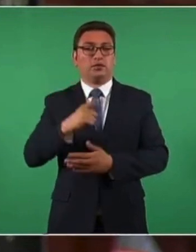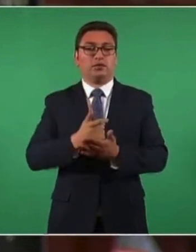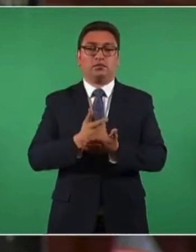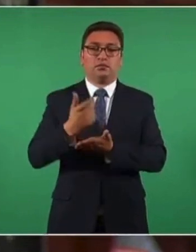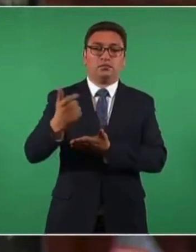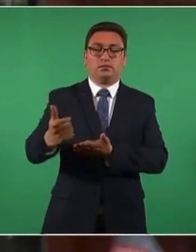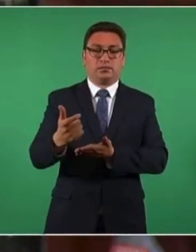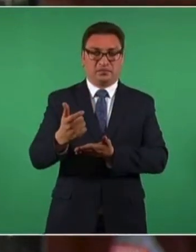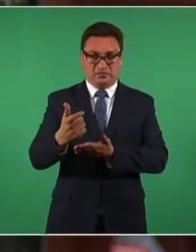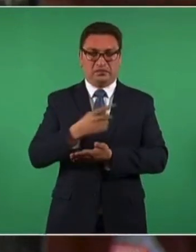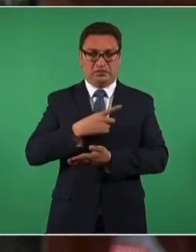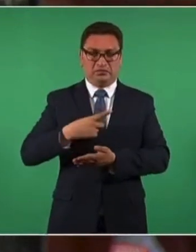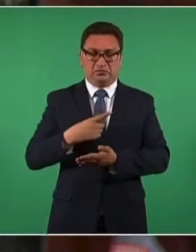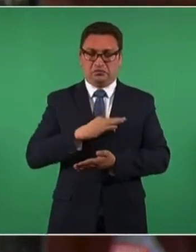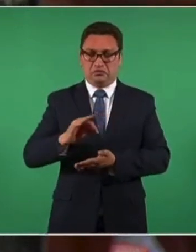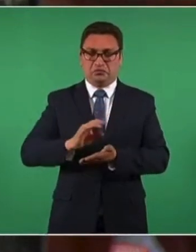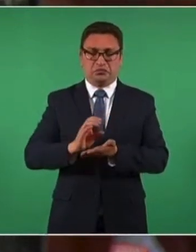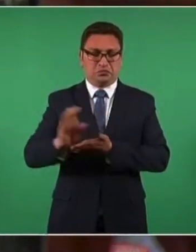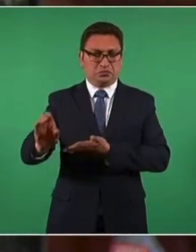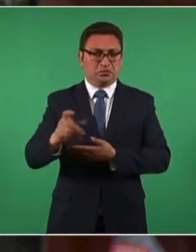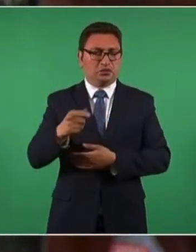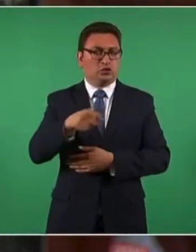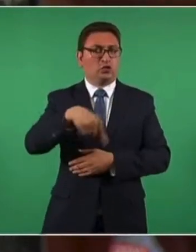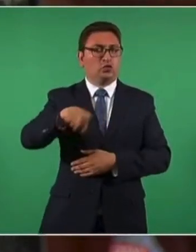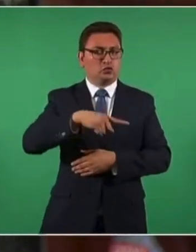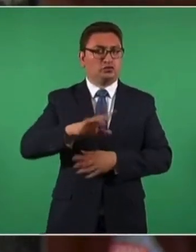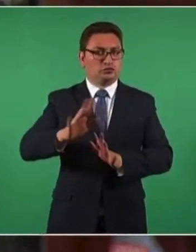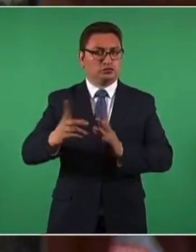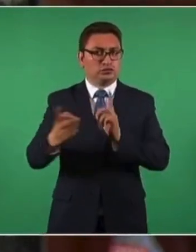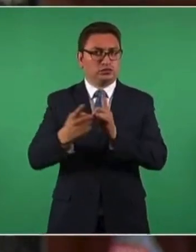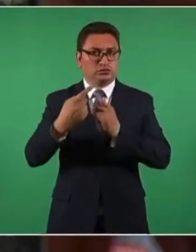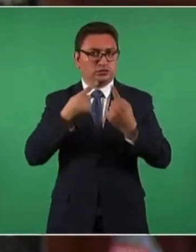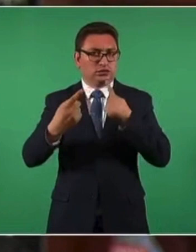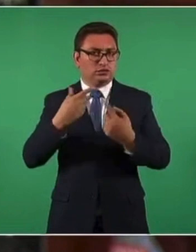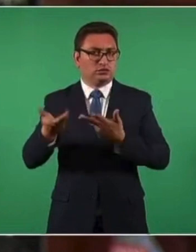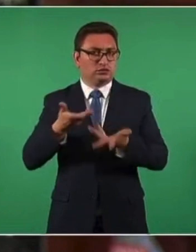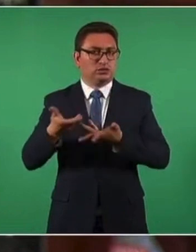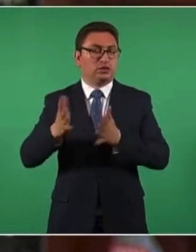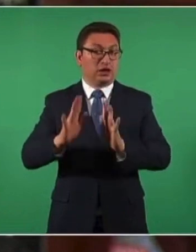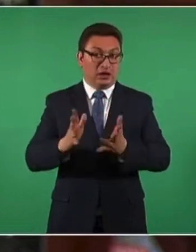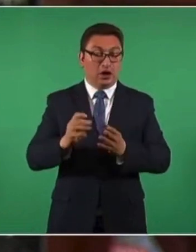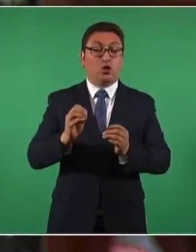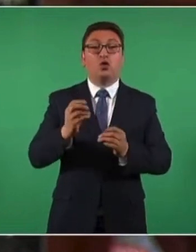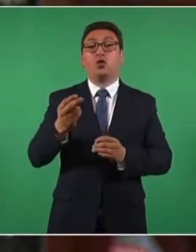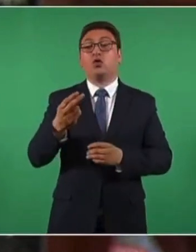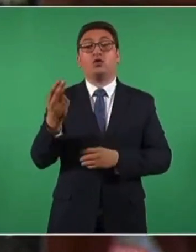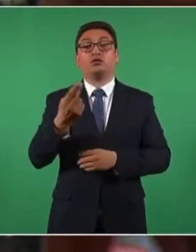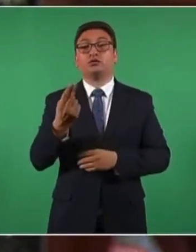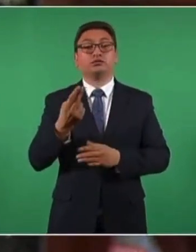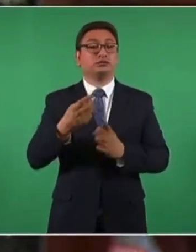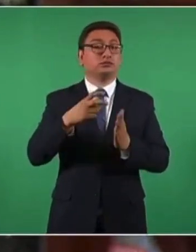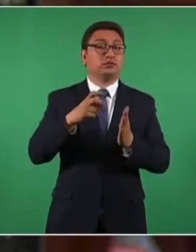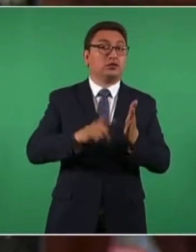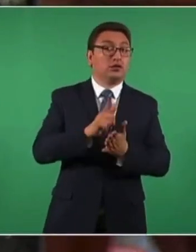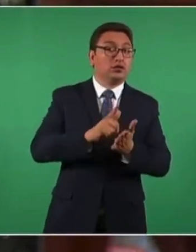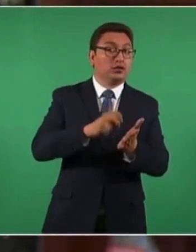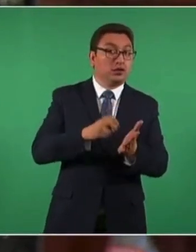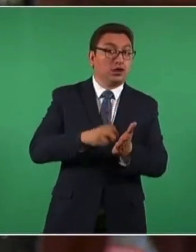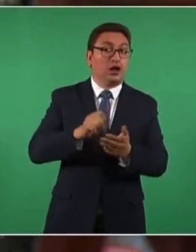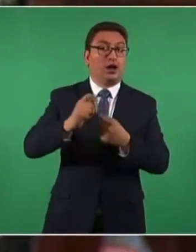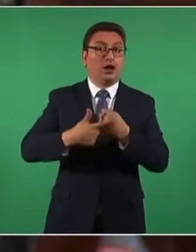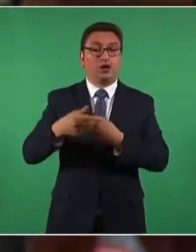anticipada. Pero ¿ustedes han tenido algún acercamiento? ¿Habrá necesidad de cambiar alguna ley adentro del